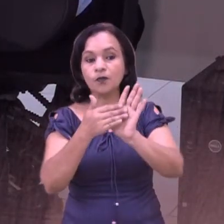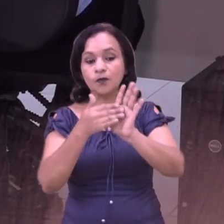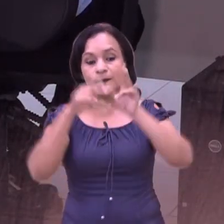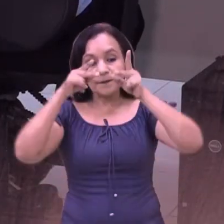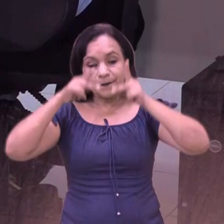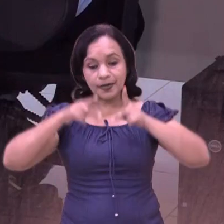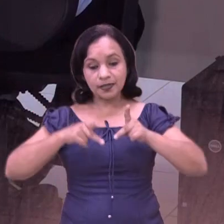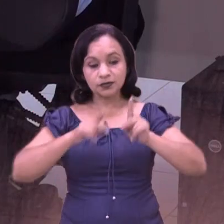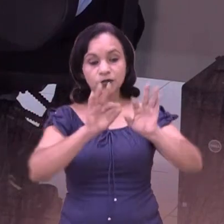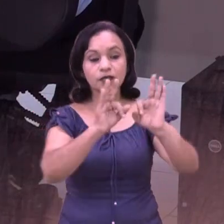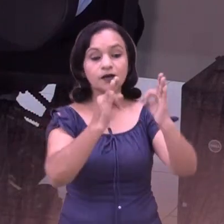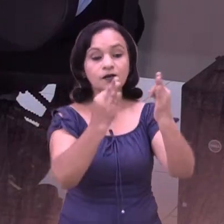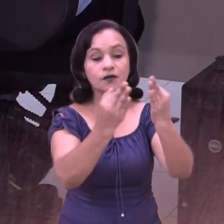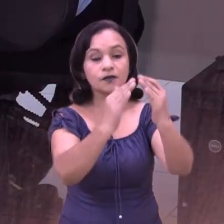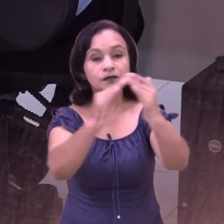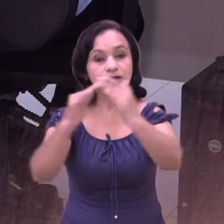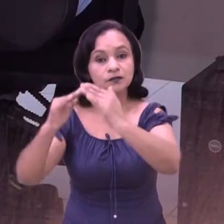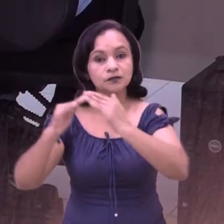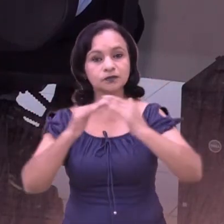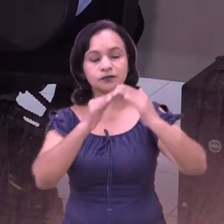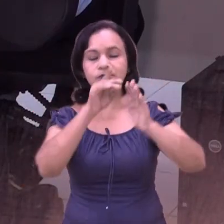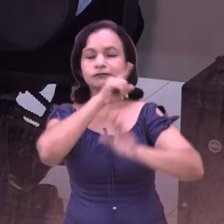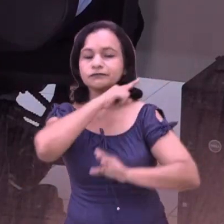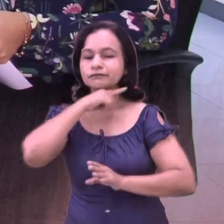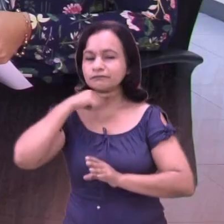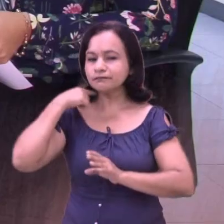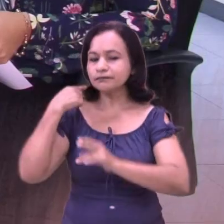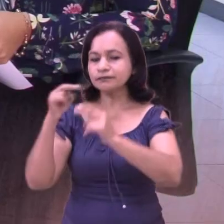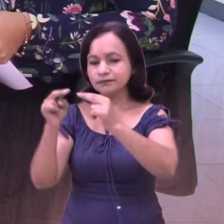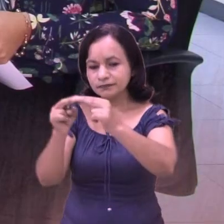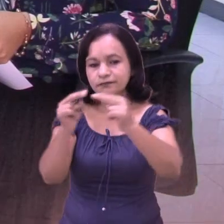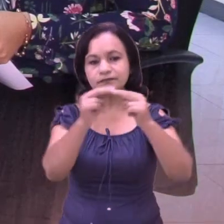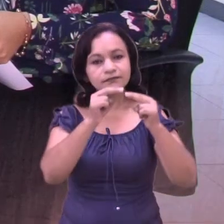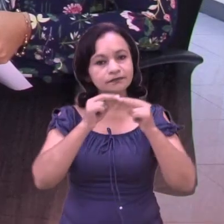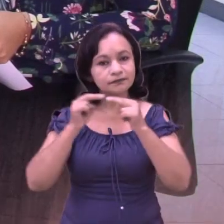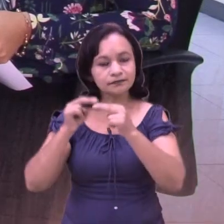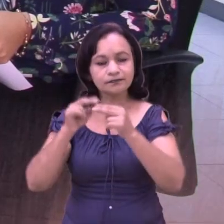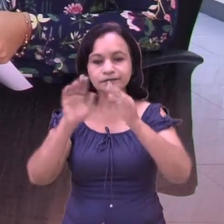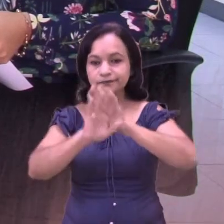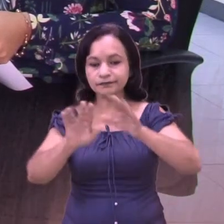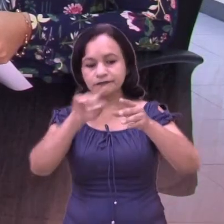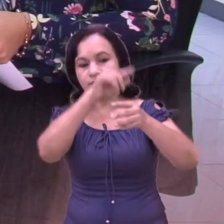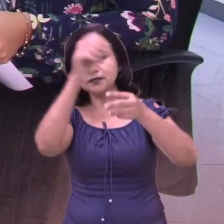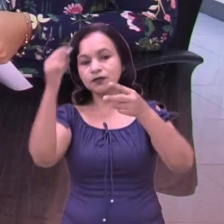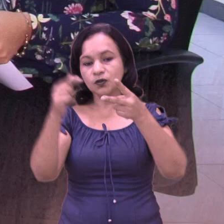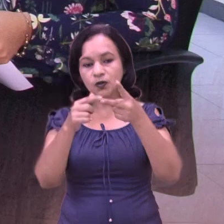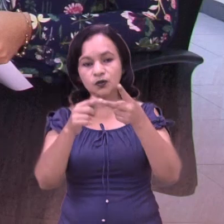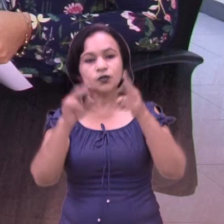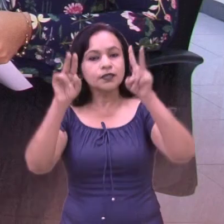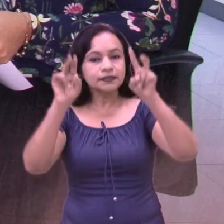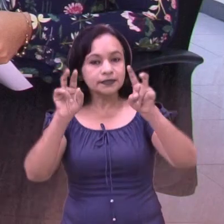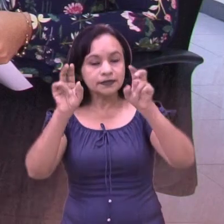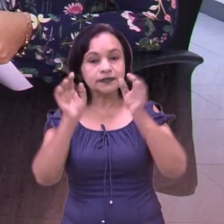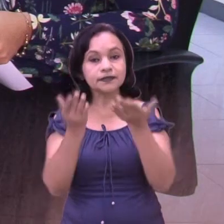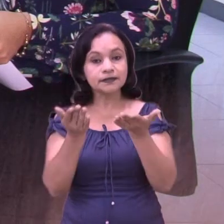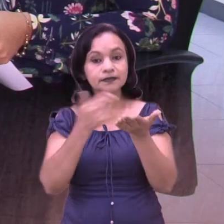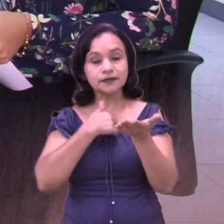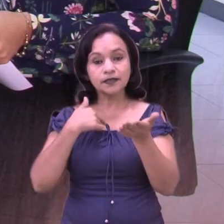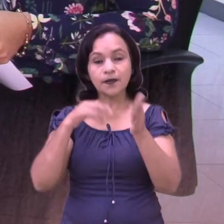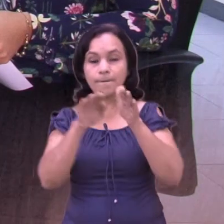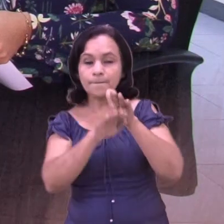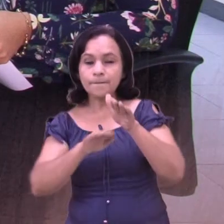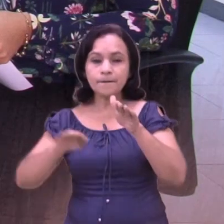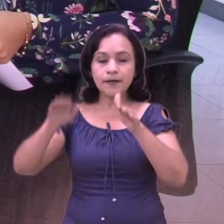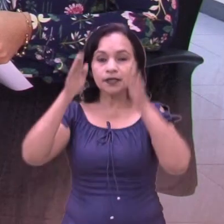de personas, familia y comunidad cada vez se hace una realidad. Otro aspecto es que hemos venido también